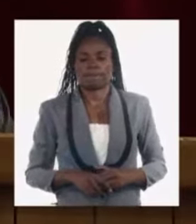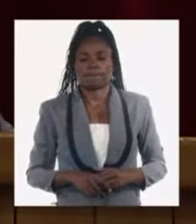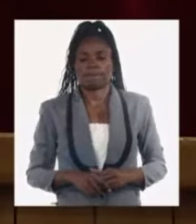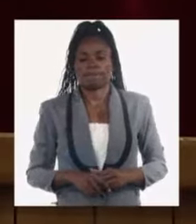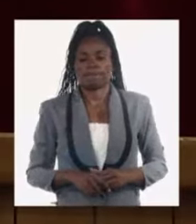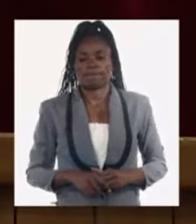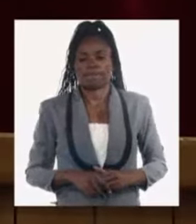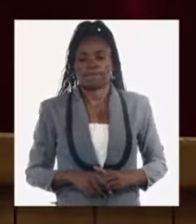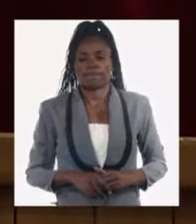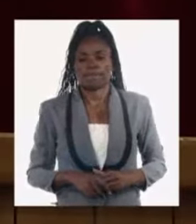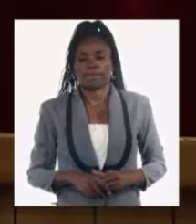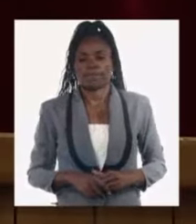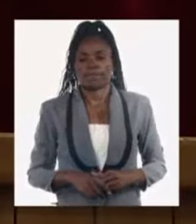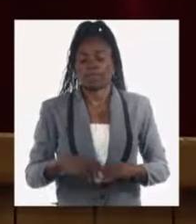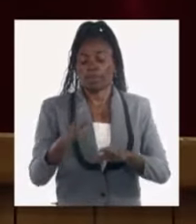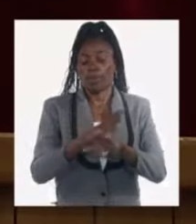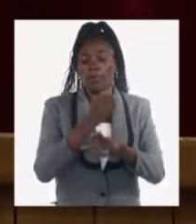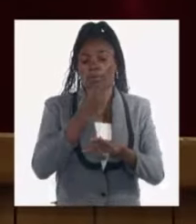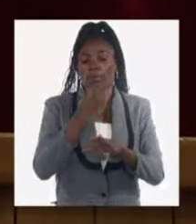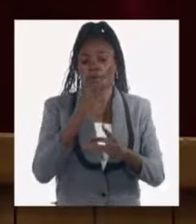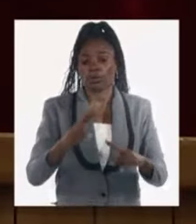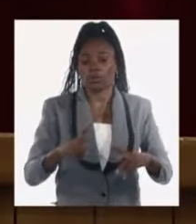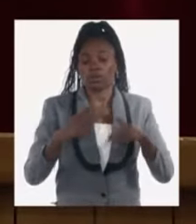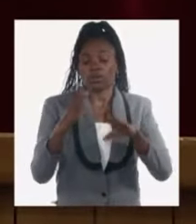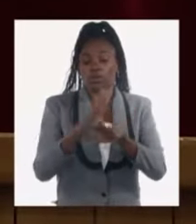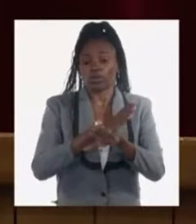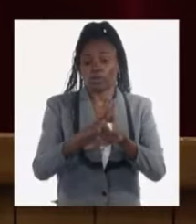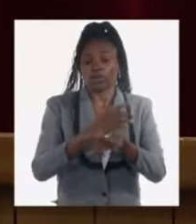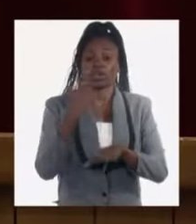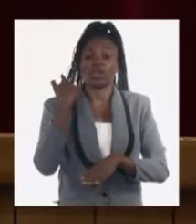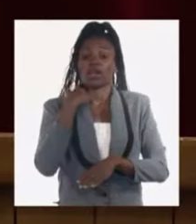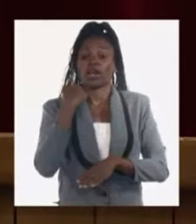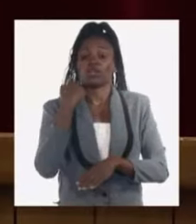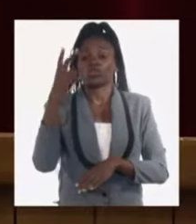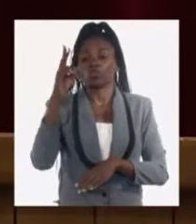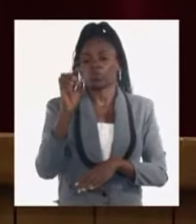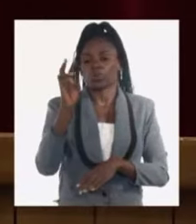ir rescatando niveles de actividad que tuvimos antes del año 2020